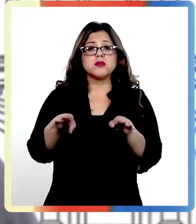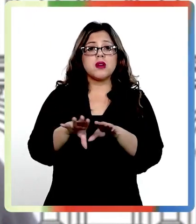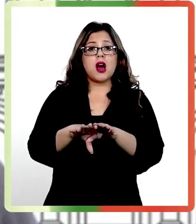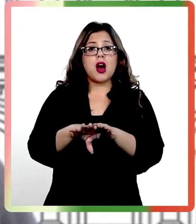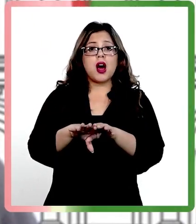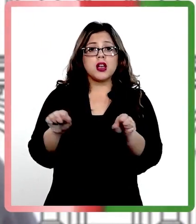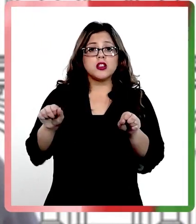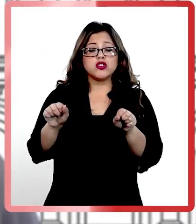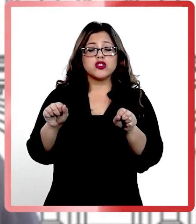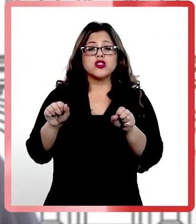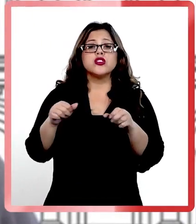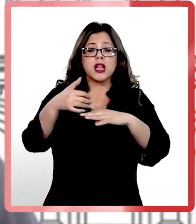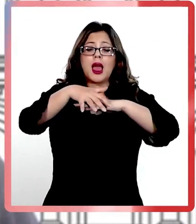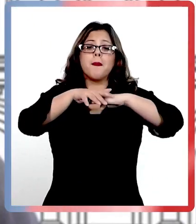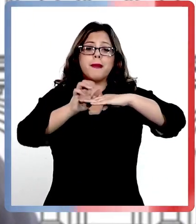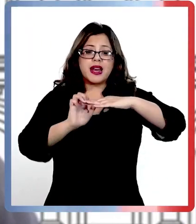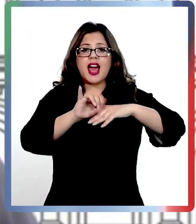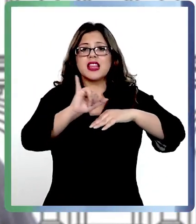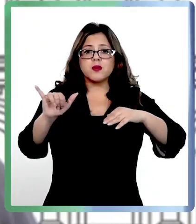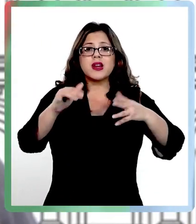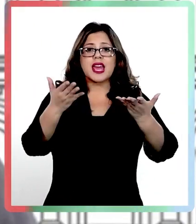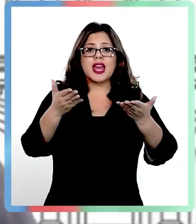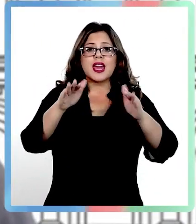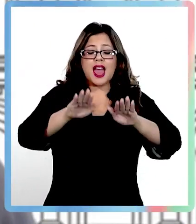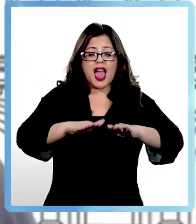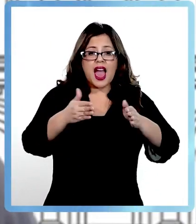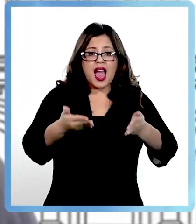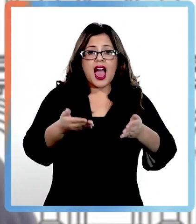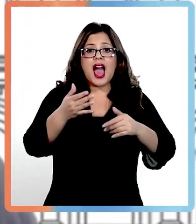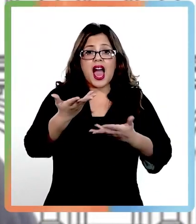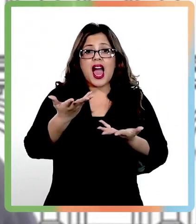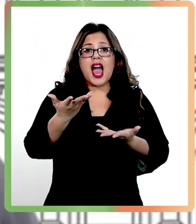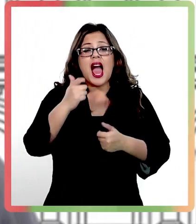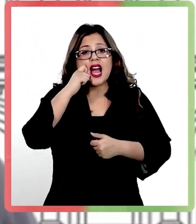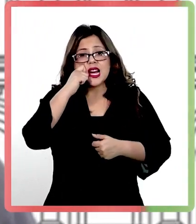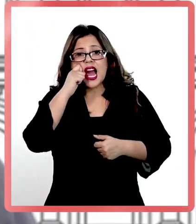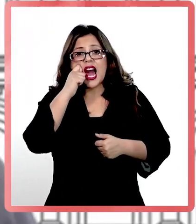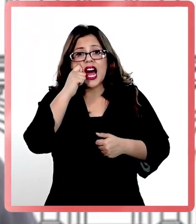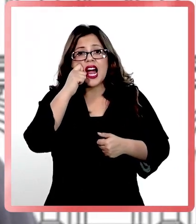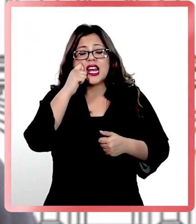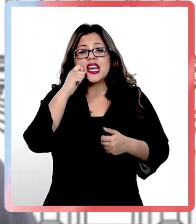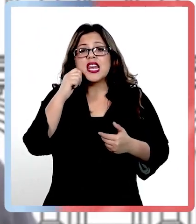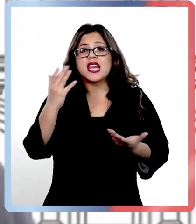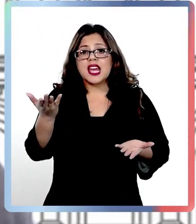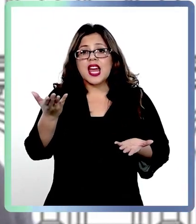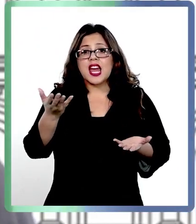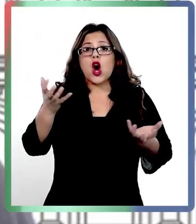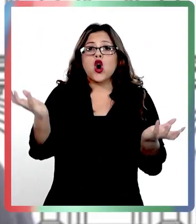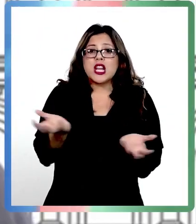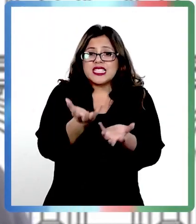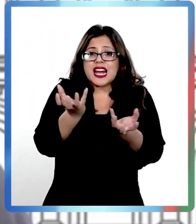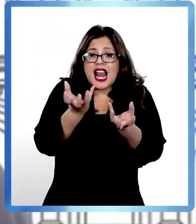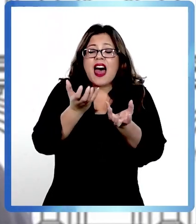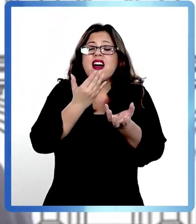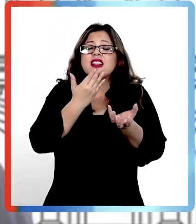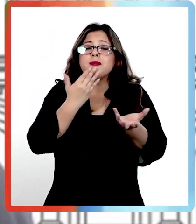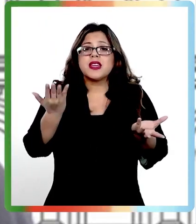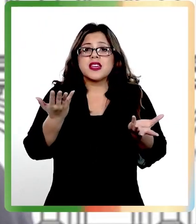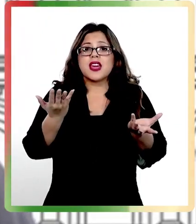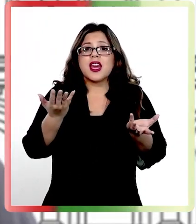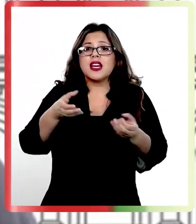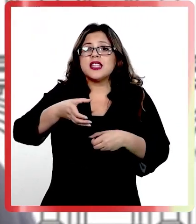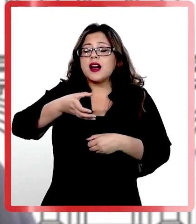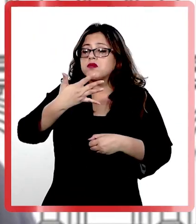¿no es cierto? Y después la carne, ¿no es cierto?, con ensalada y una copita de vino, agua. Puedes saborizar el agua con cascaritas de